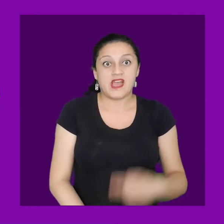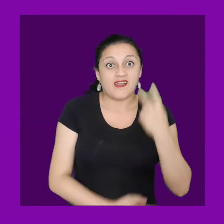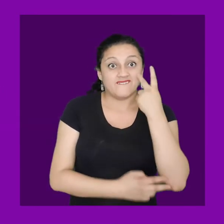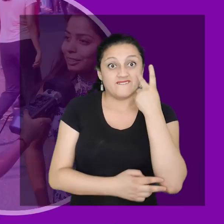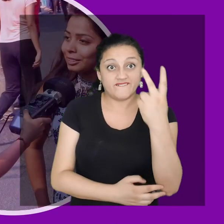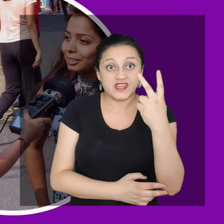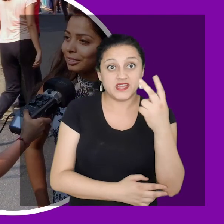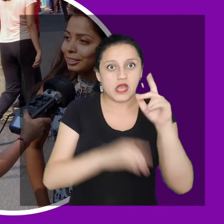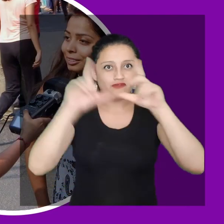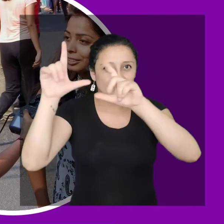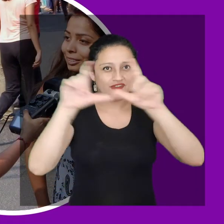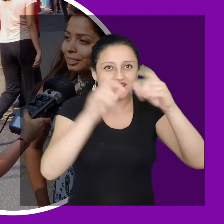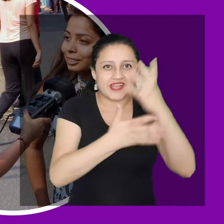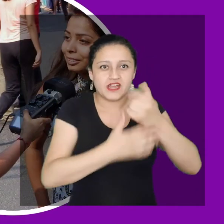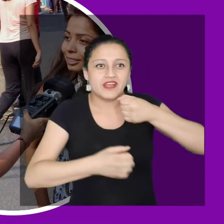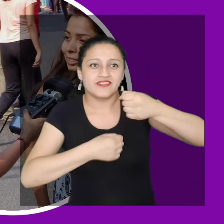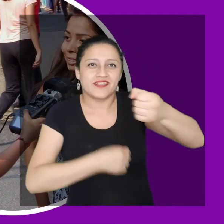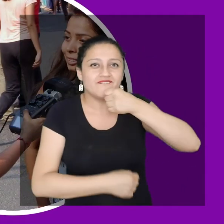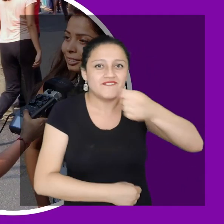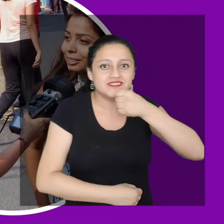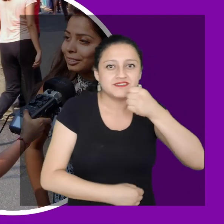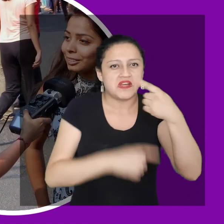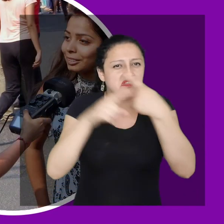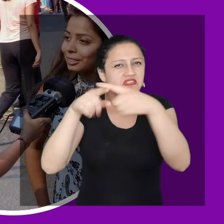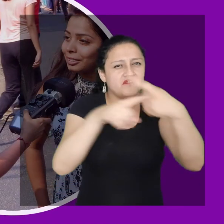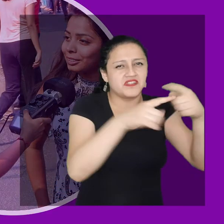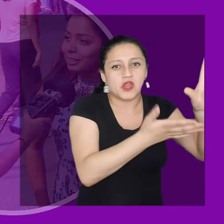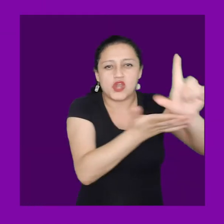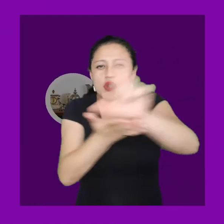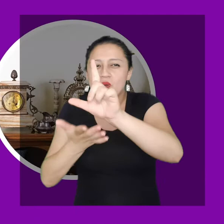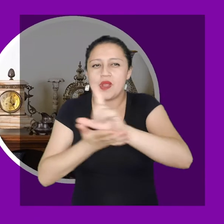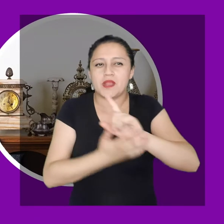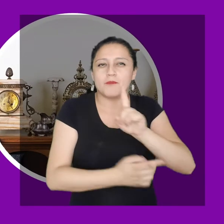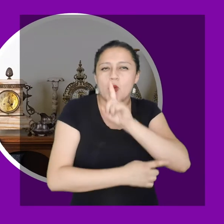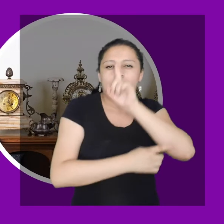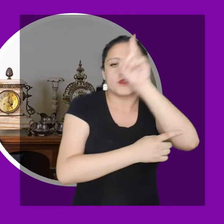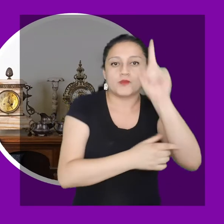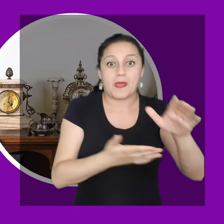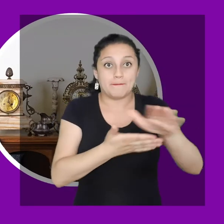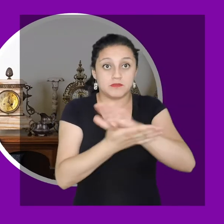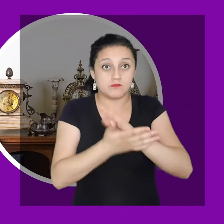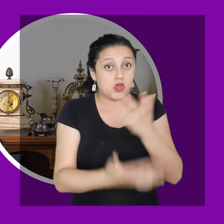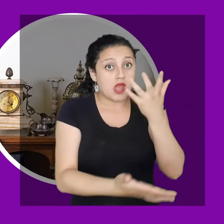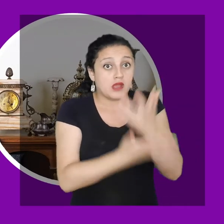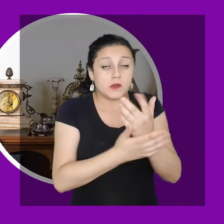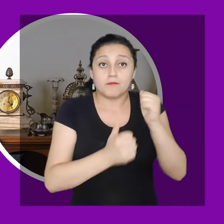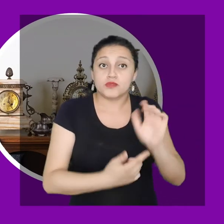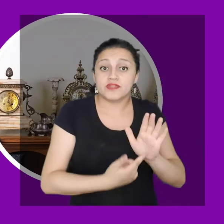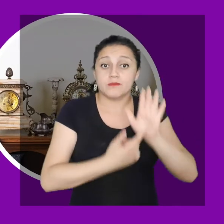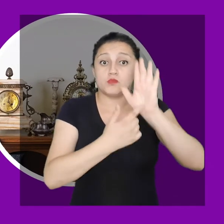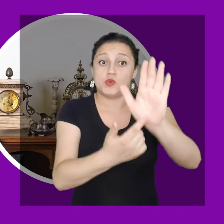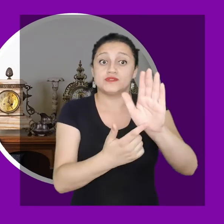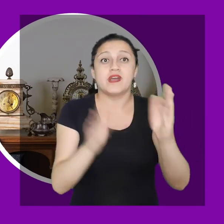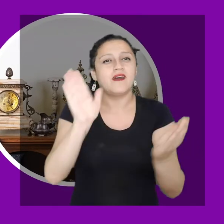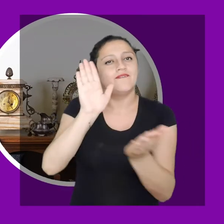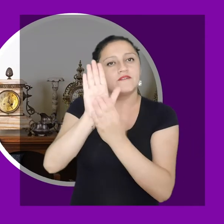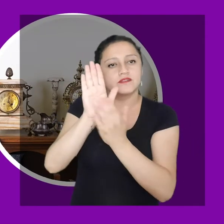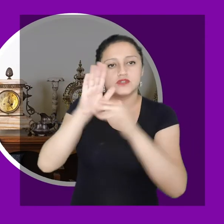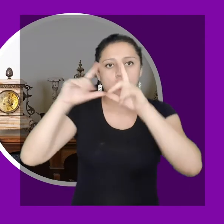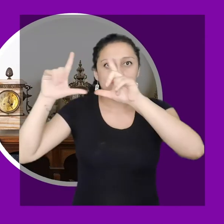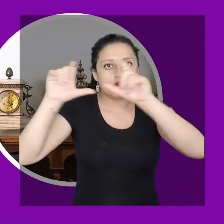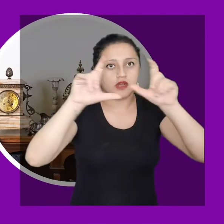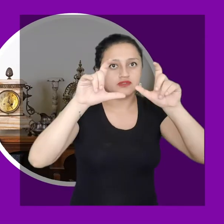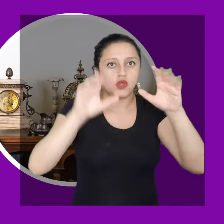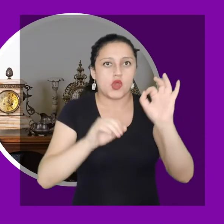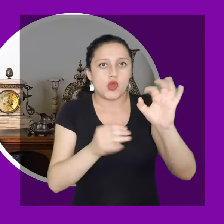Las entrevistas, a su vez, pueden ser complementadas con otro tipo de fuentes locales. La mayoría de las personas tenemos la inclinación natural